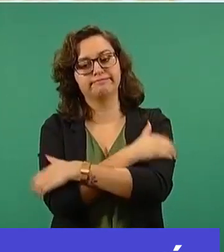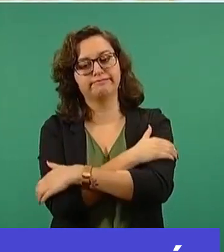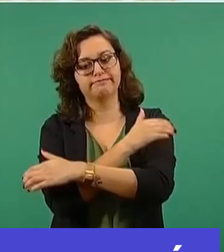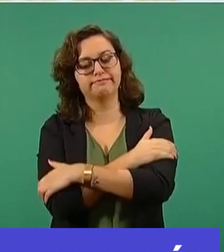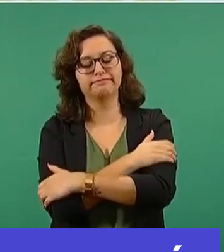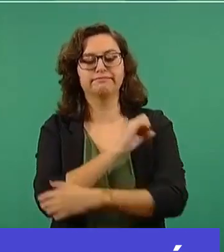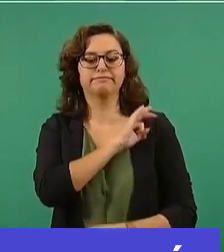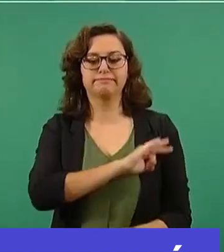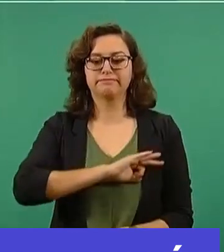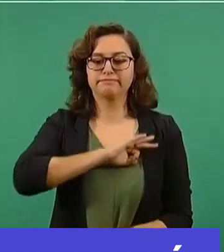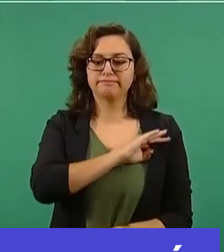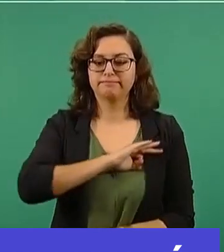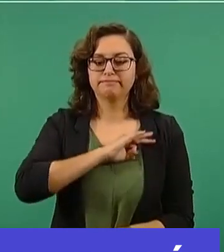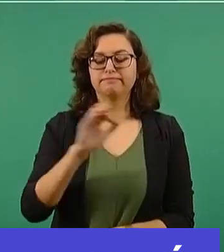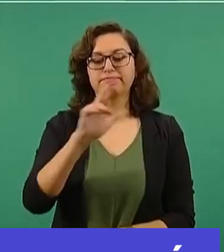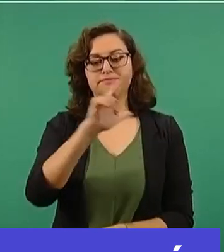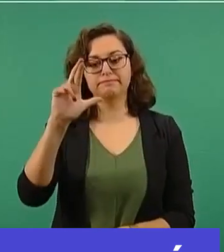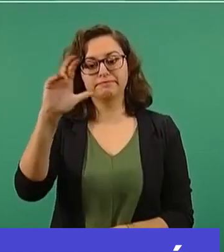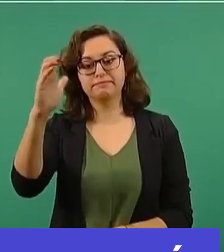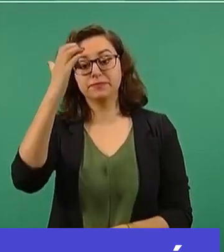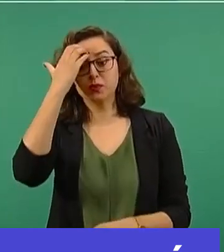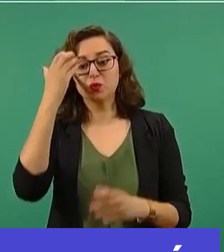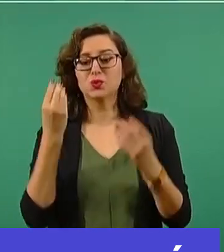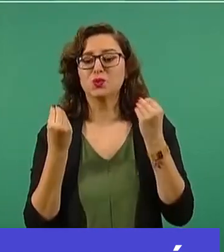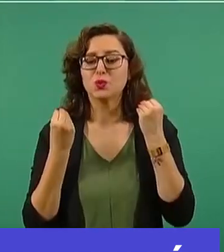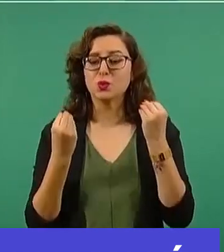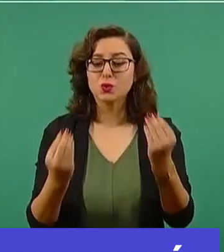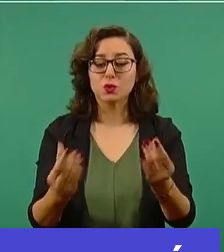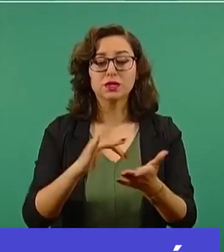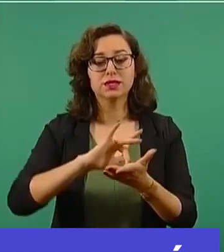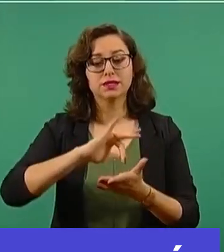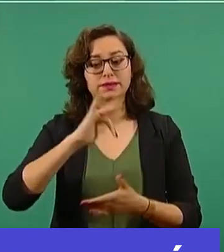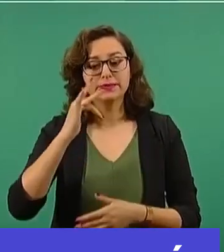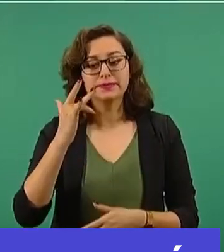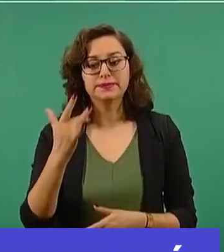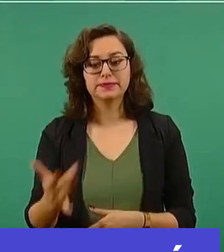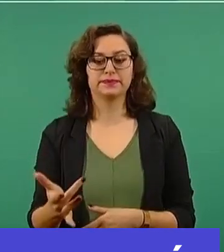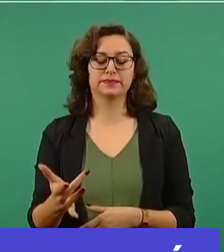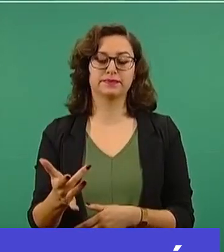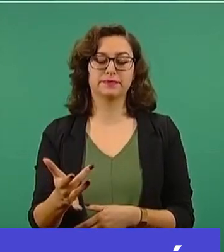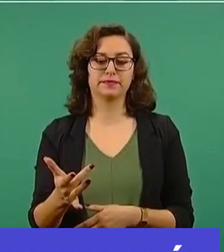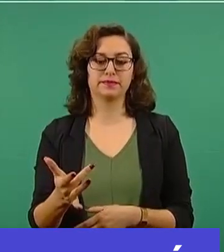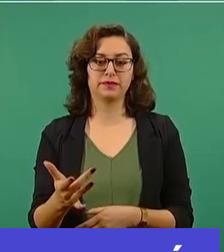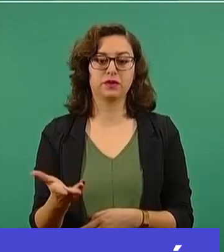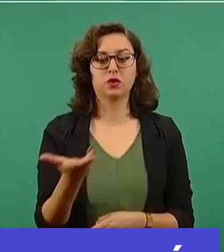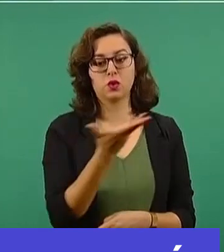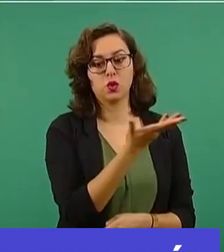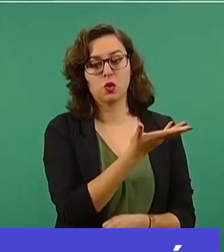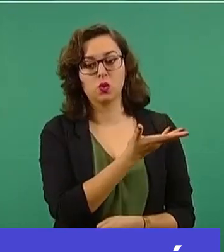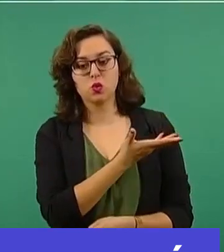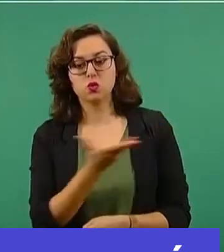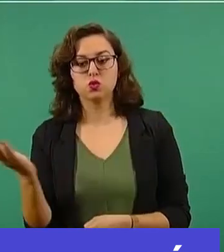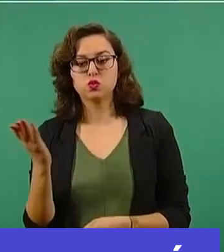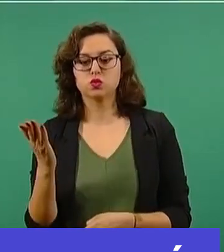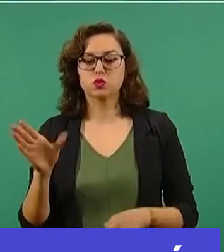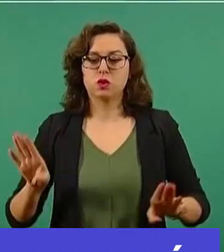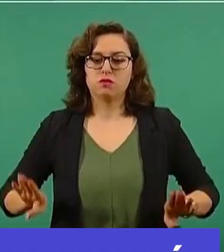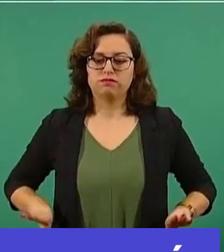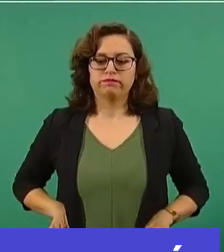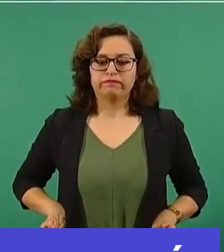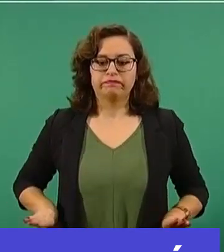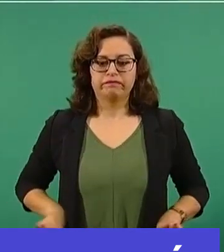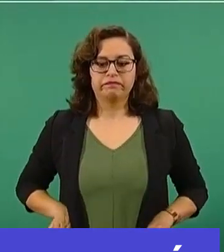nuestro reconocimiento, nuestro agradecimiento por su actitud